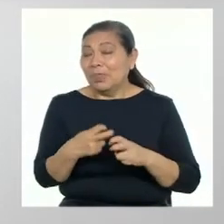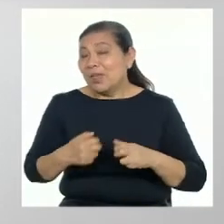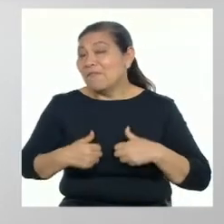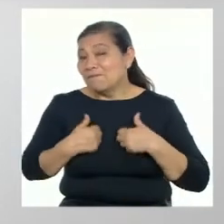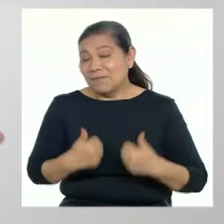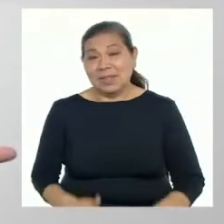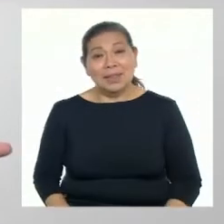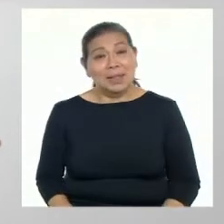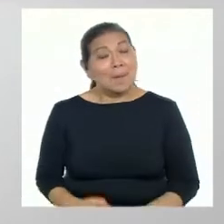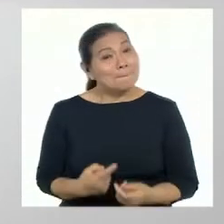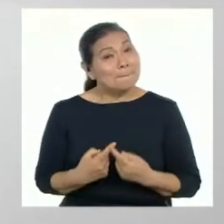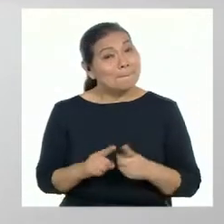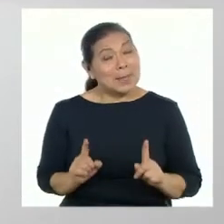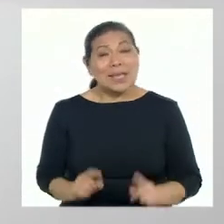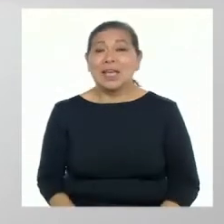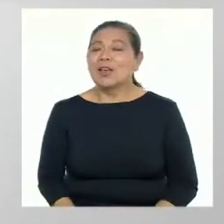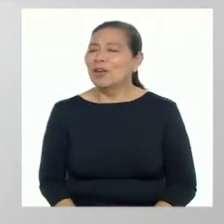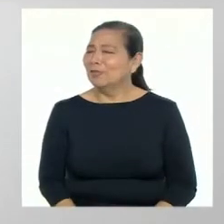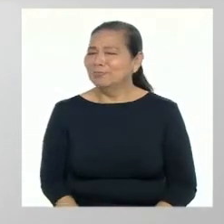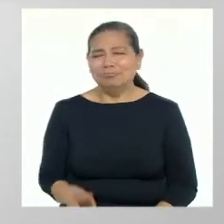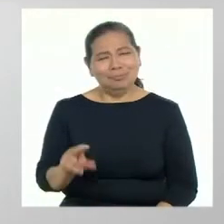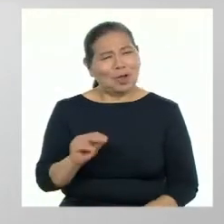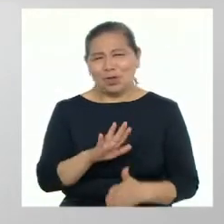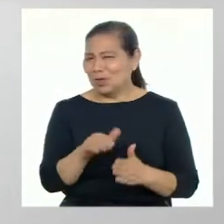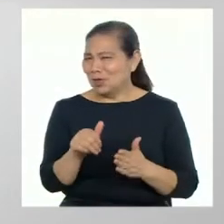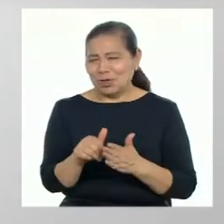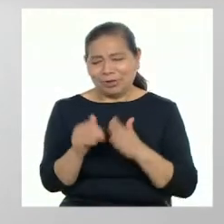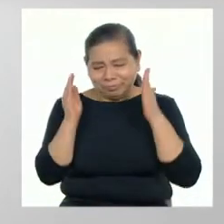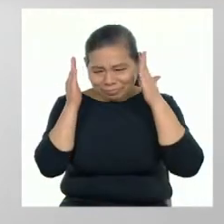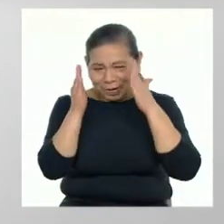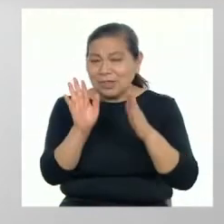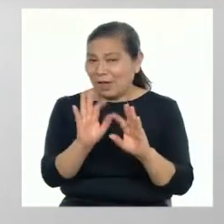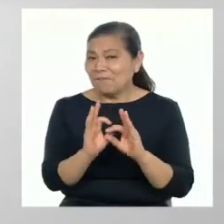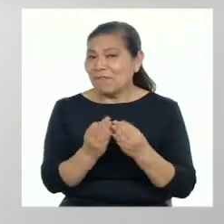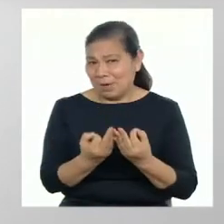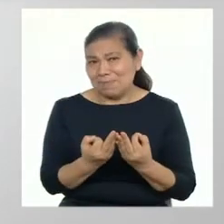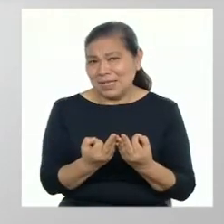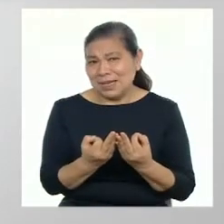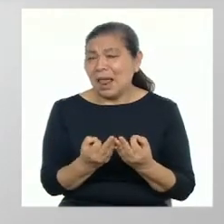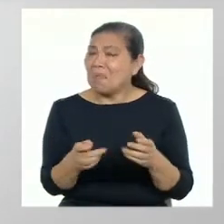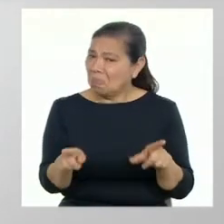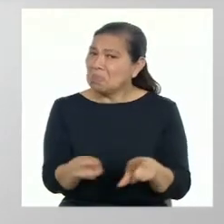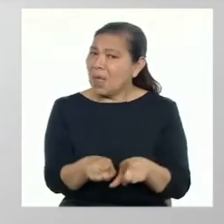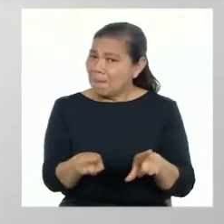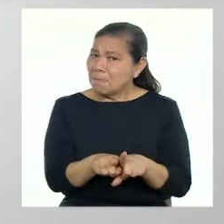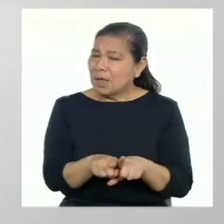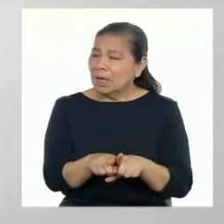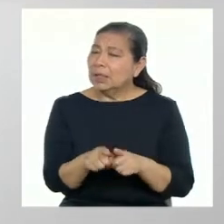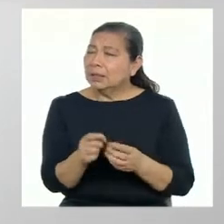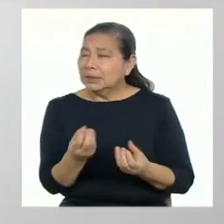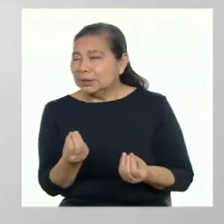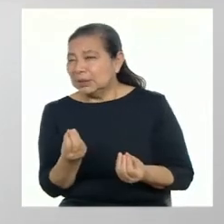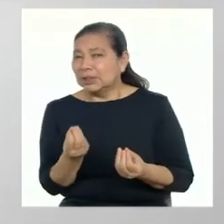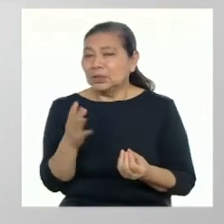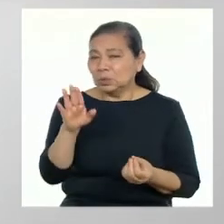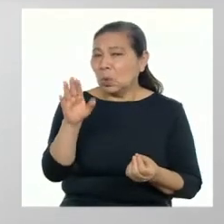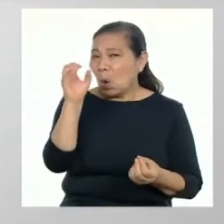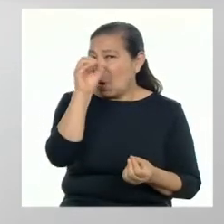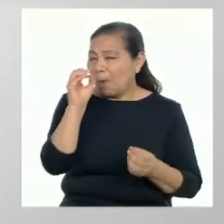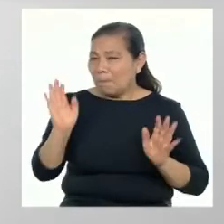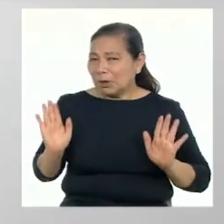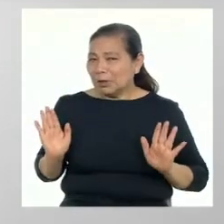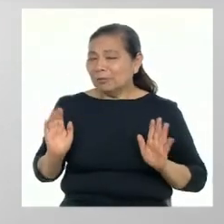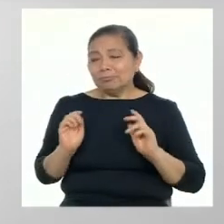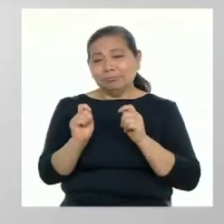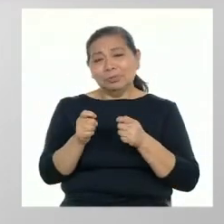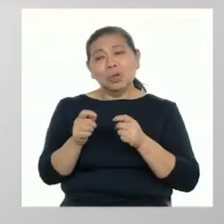Sin embargo, no todo se centra en la familia. También debemos identificar las oportunidades